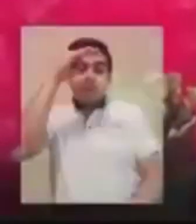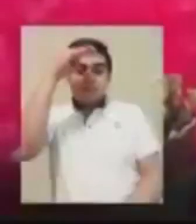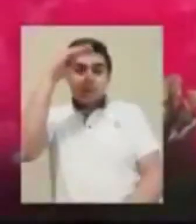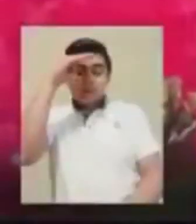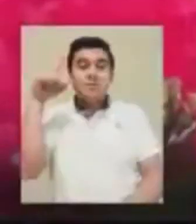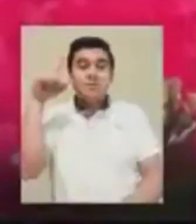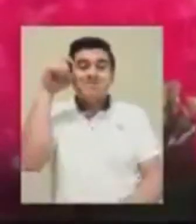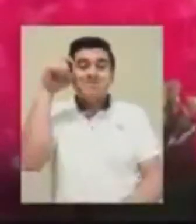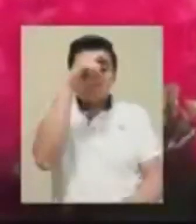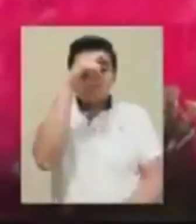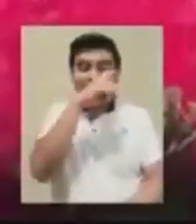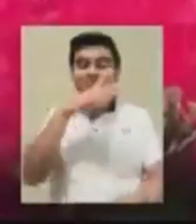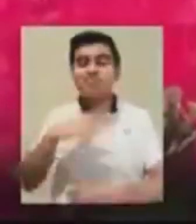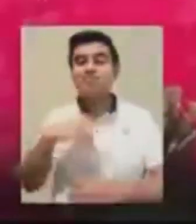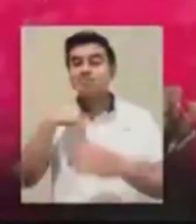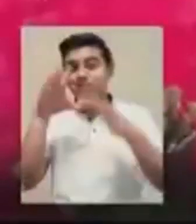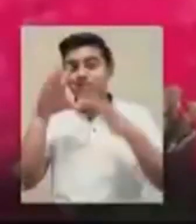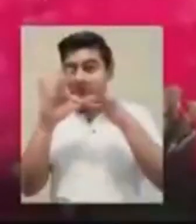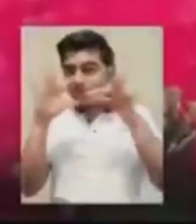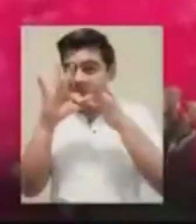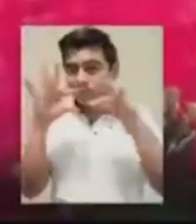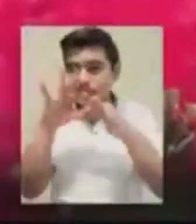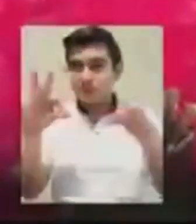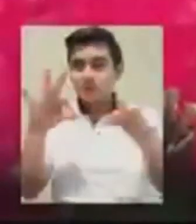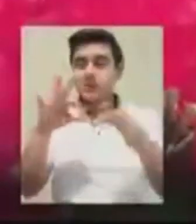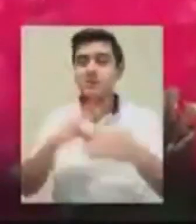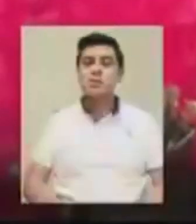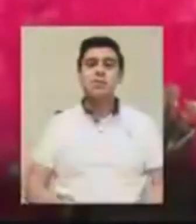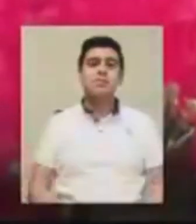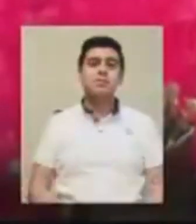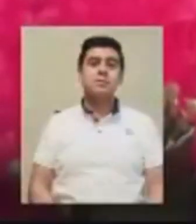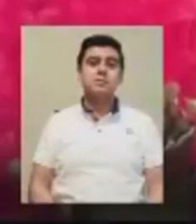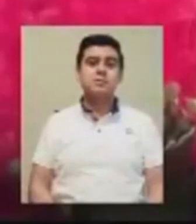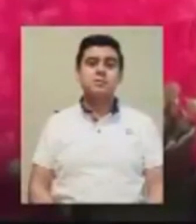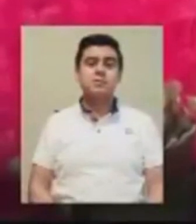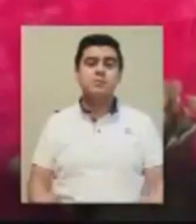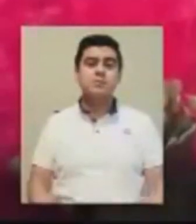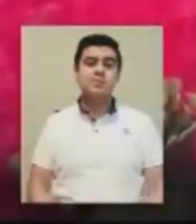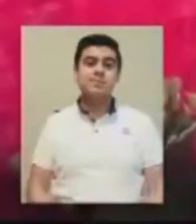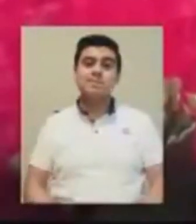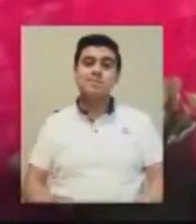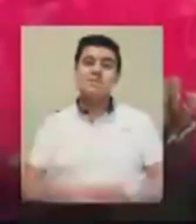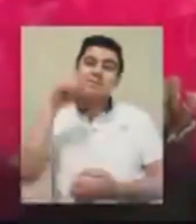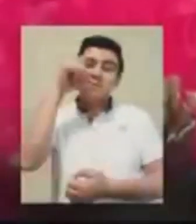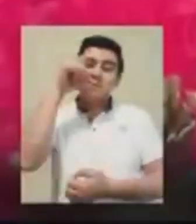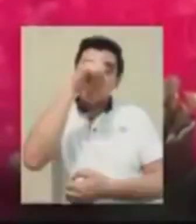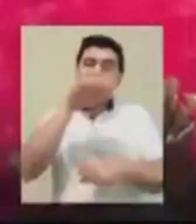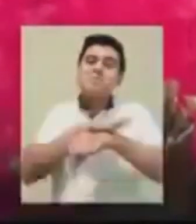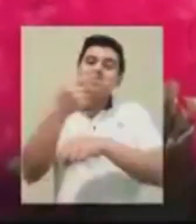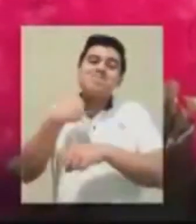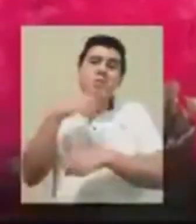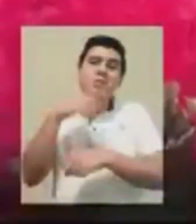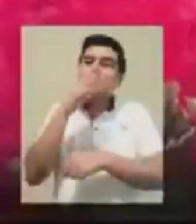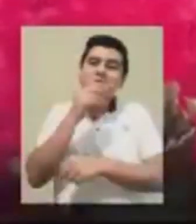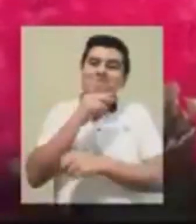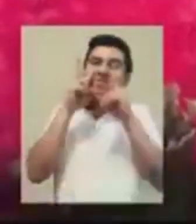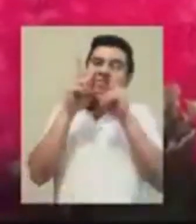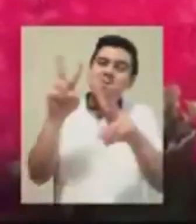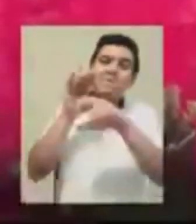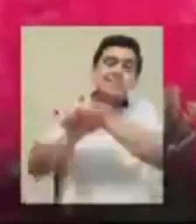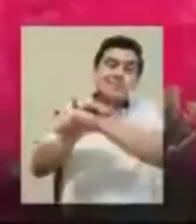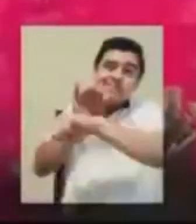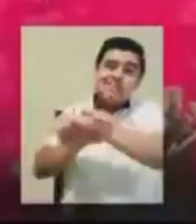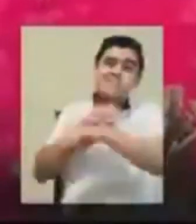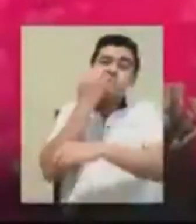Lo más difícil, difícil por así decirlo, pues no ver a